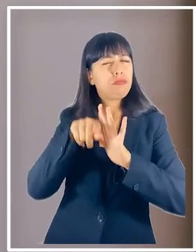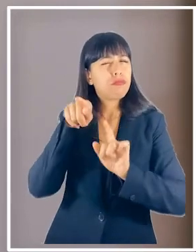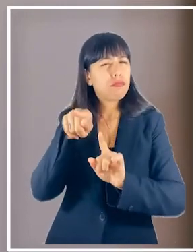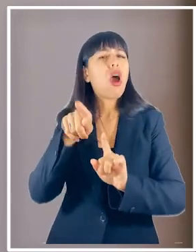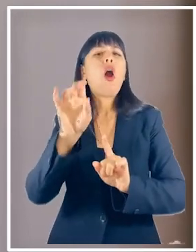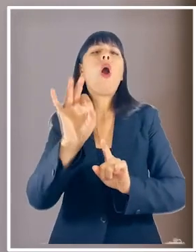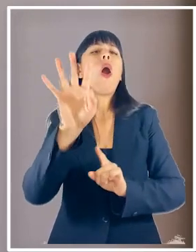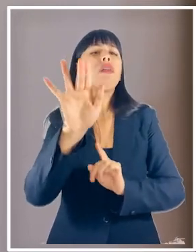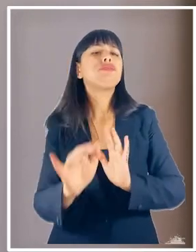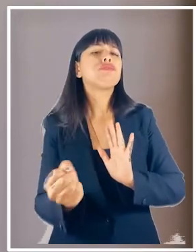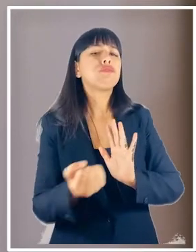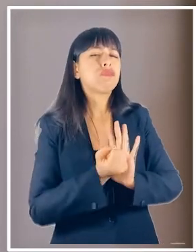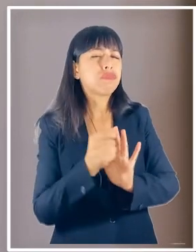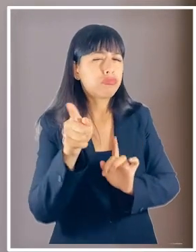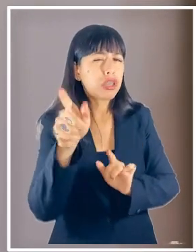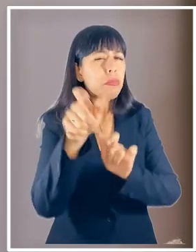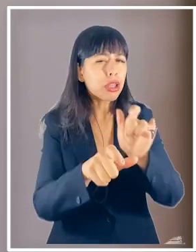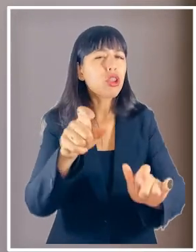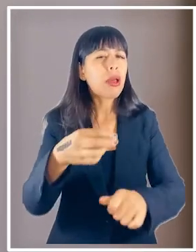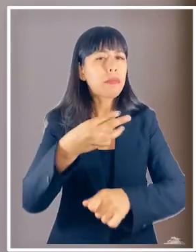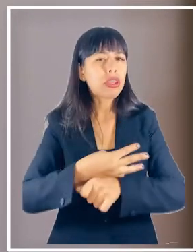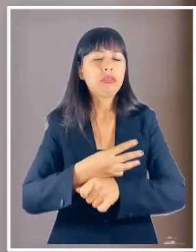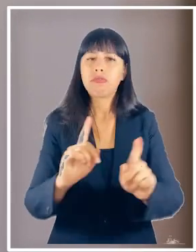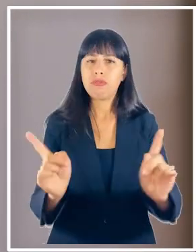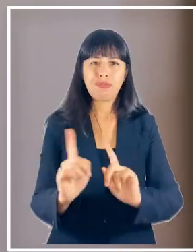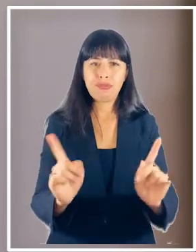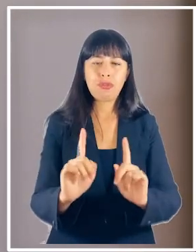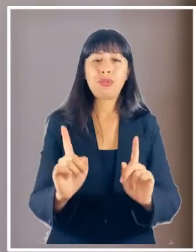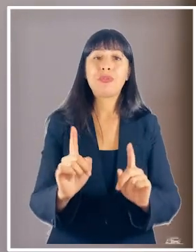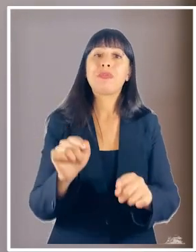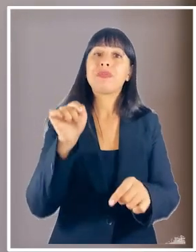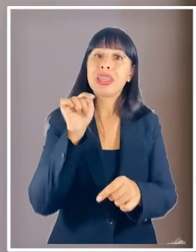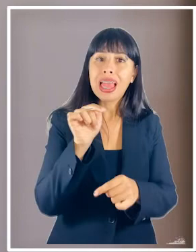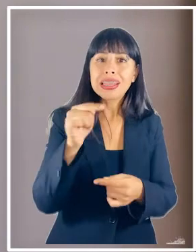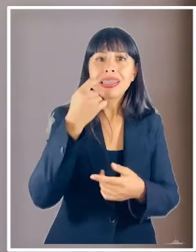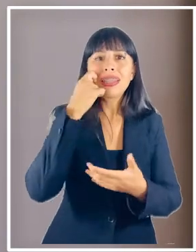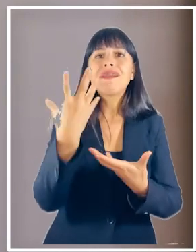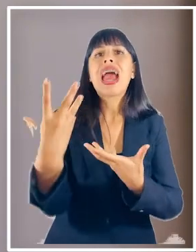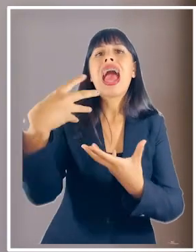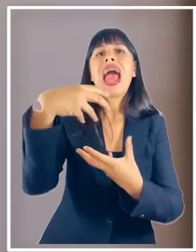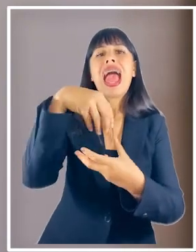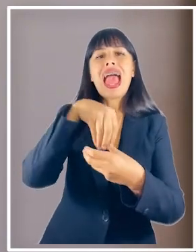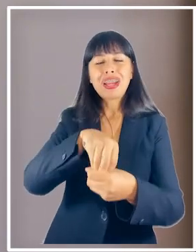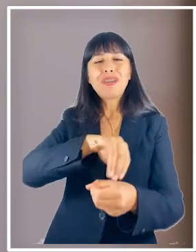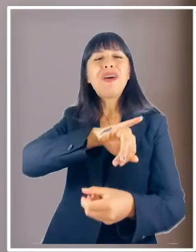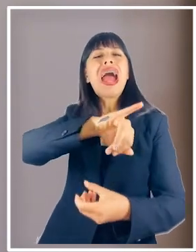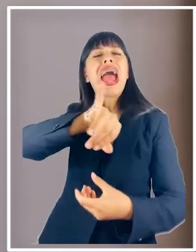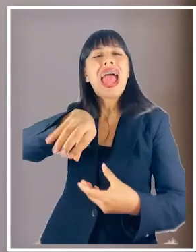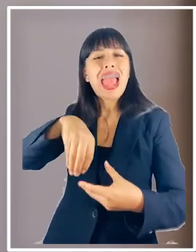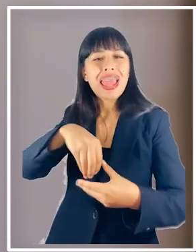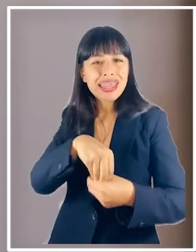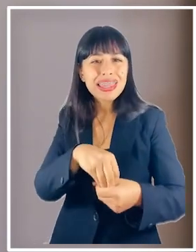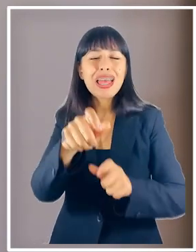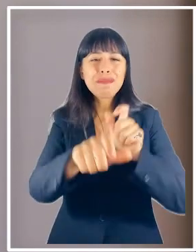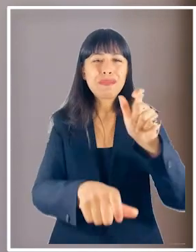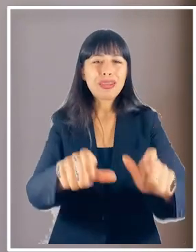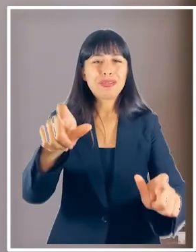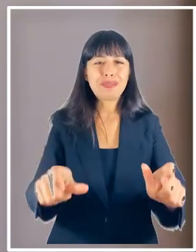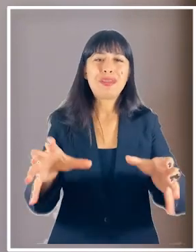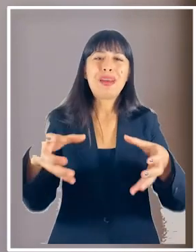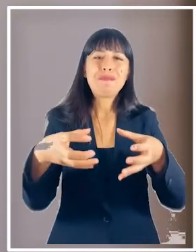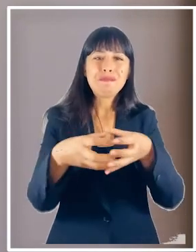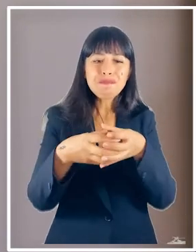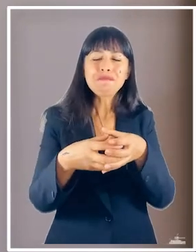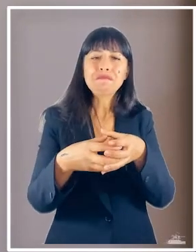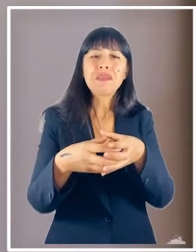negativos o estereotipos negativos sobre las personas mayores de esta forma se incluye y se integra a este grupo de la población y de